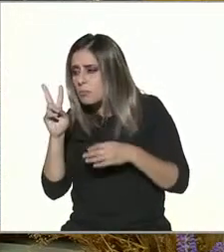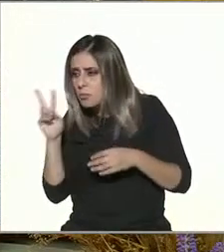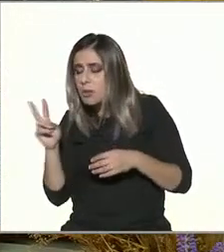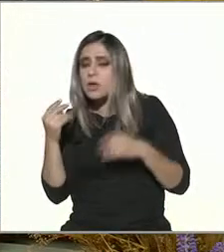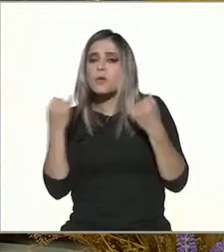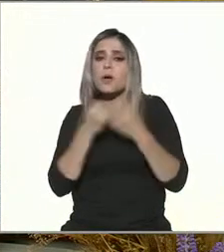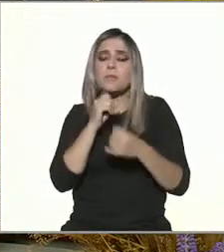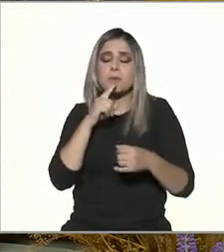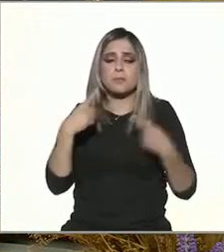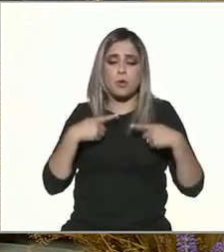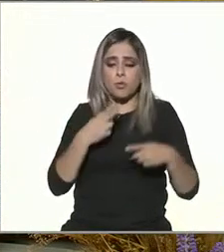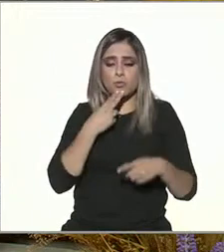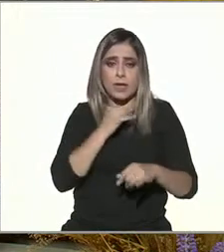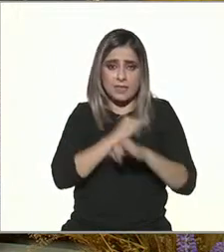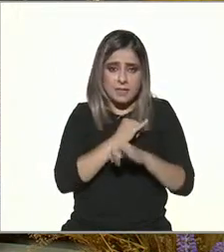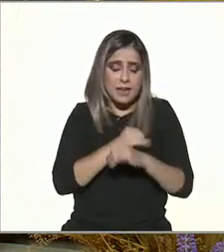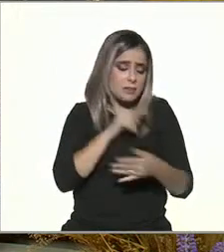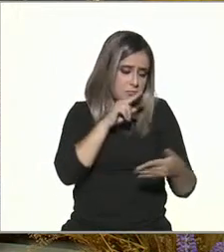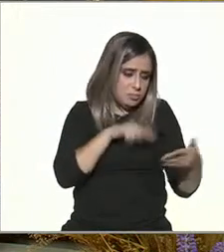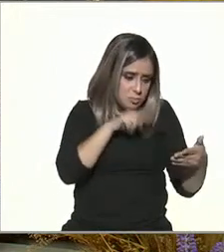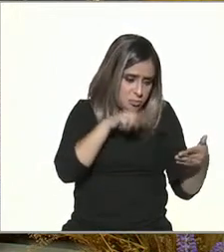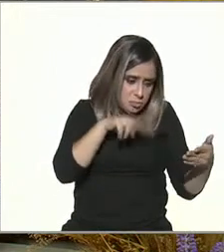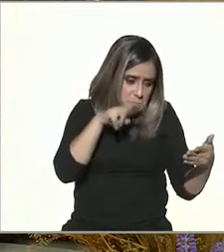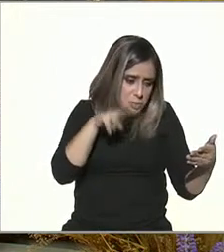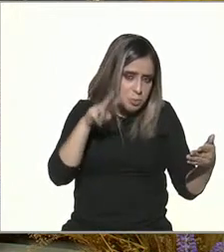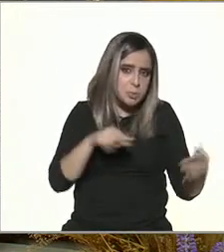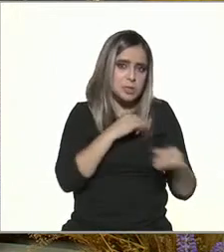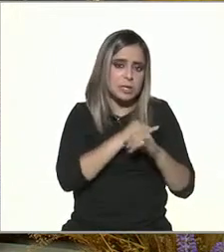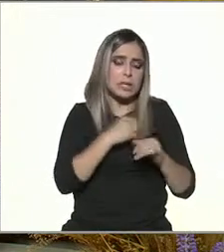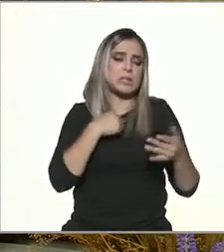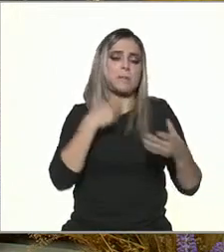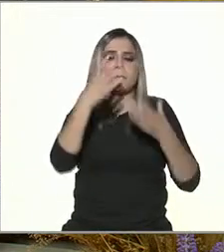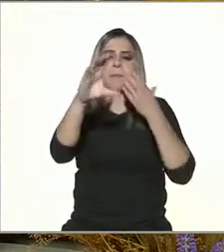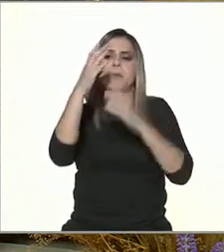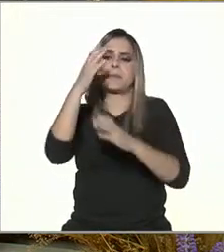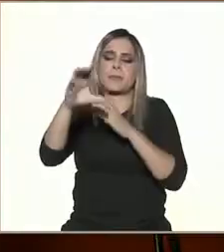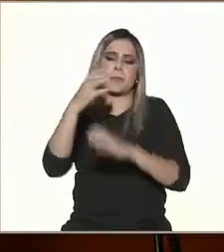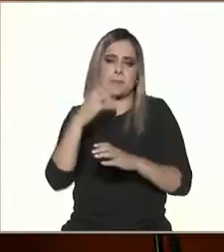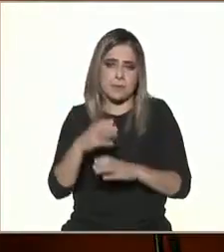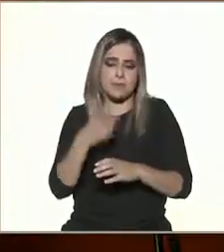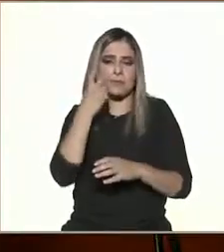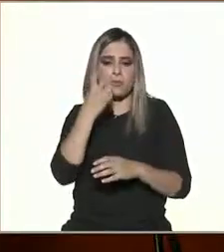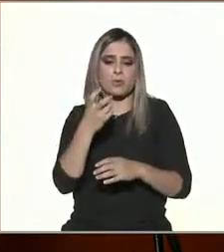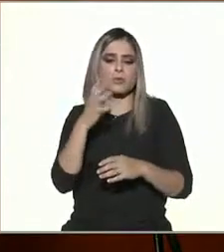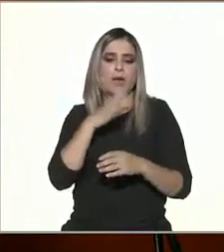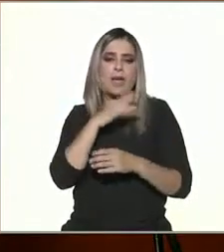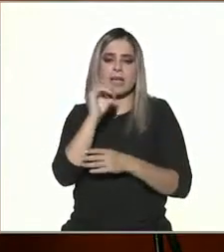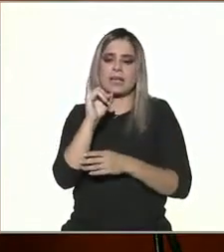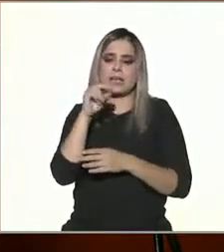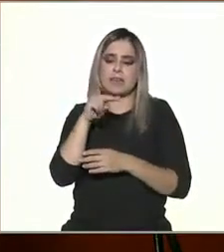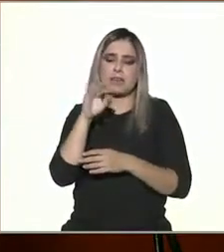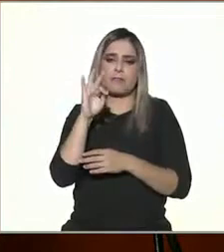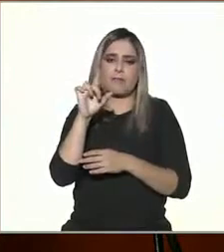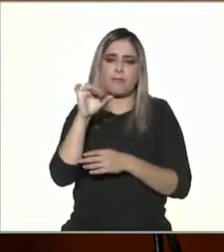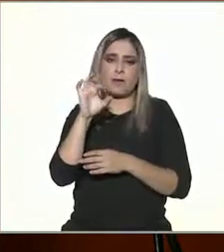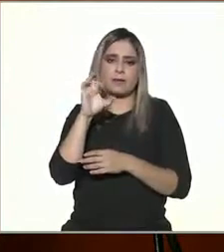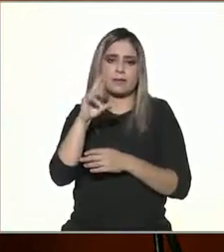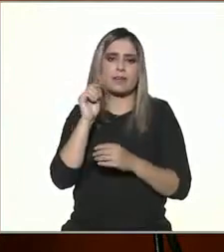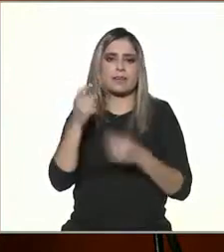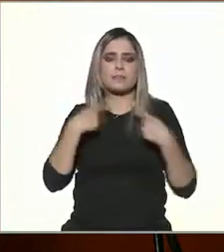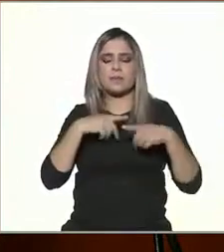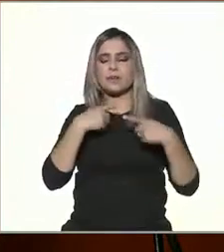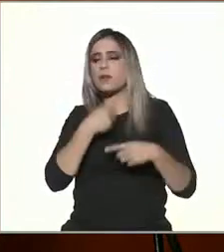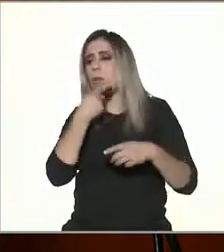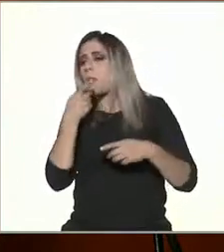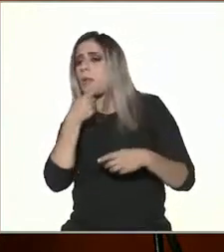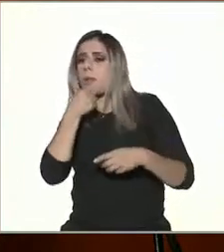usuarios de Internet hoy en día se han vuelto medios de comunicación andando. Hoy en día, por eso el fenómeno de los llamados influencer genera pues el impacto